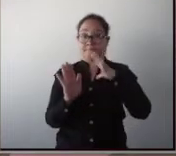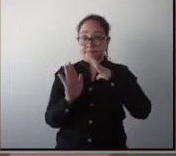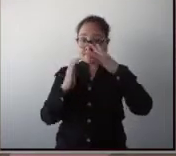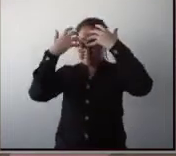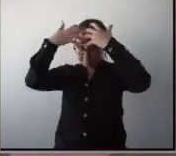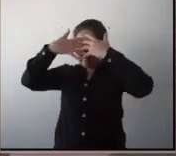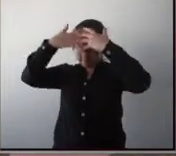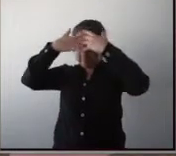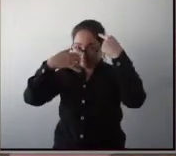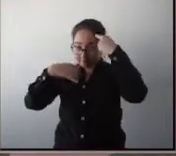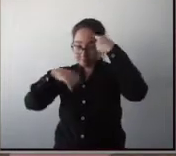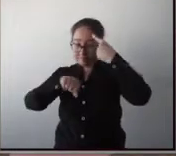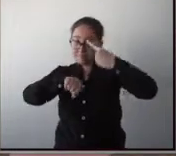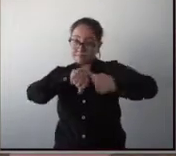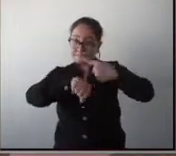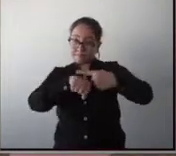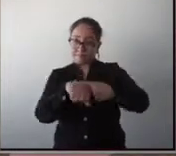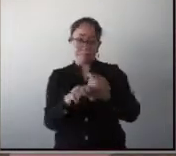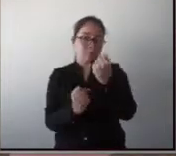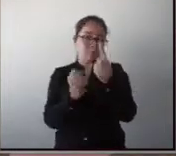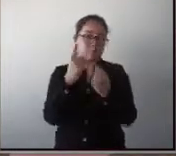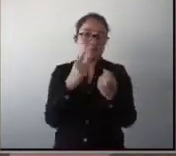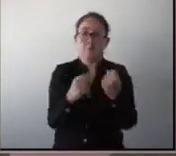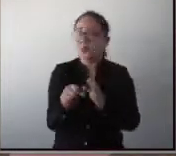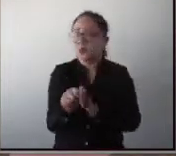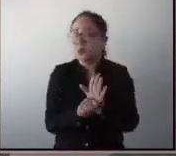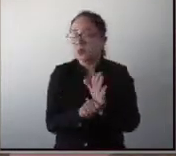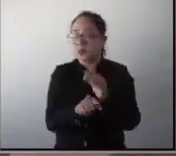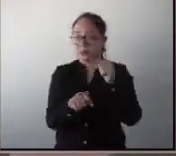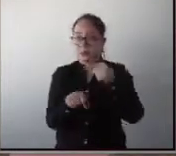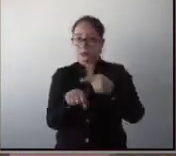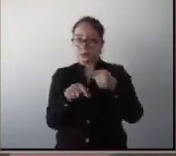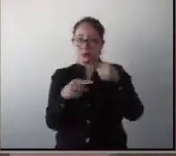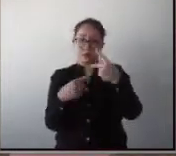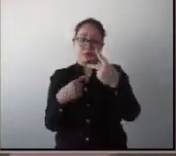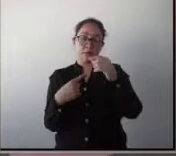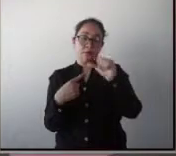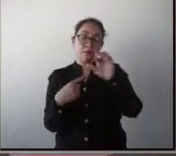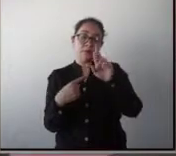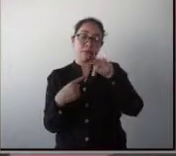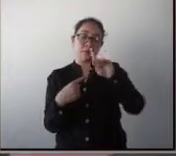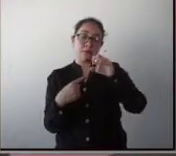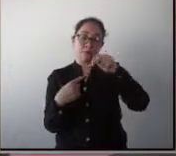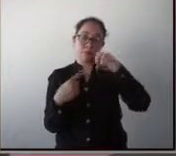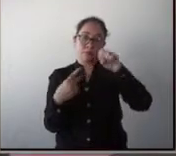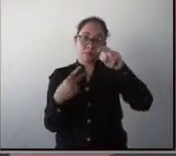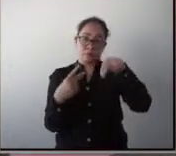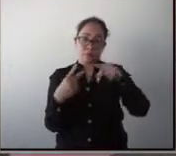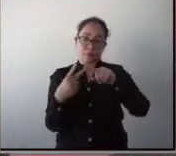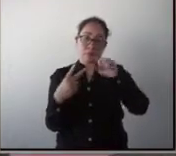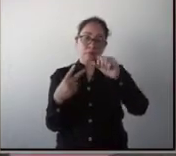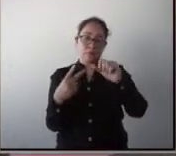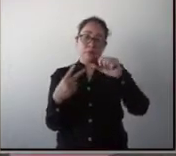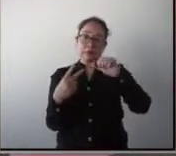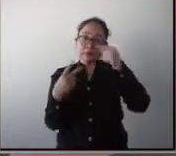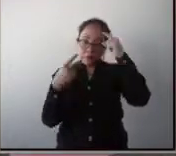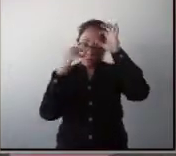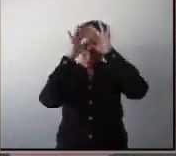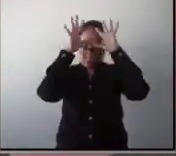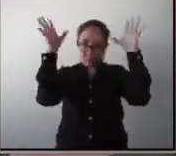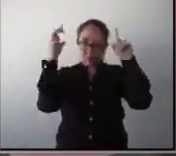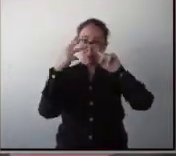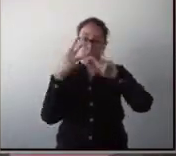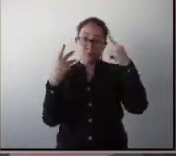cerebro algunas de las patologías o enfermedades que afectan al cerebro son el Parkinson el Alzheimer el autismo entre